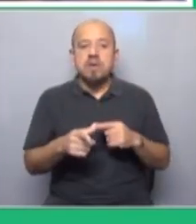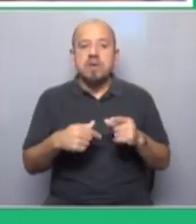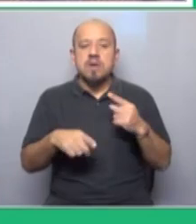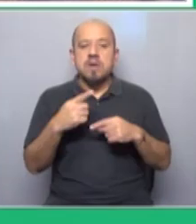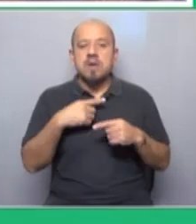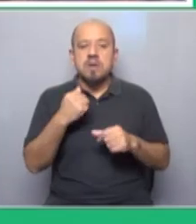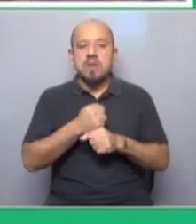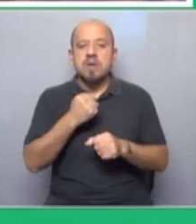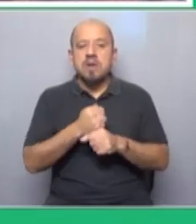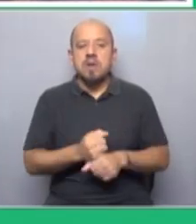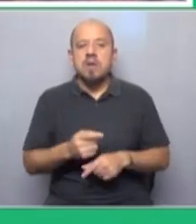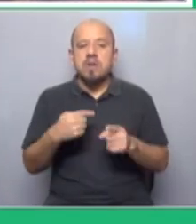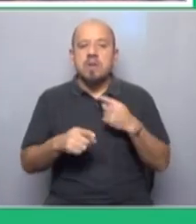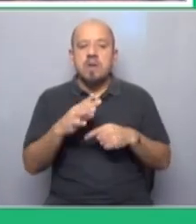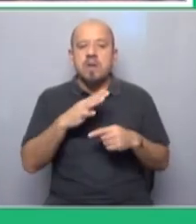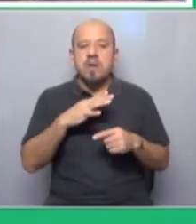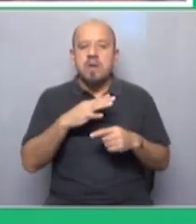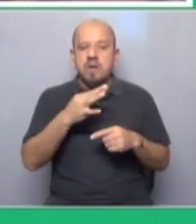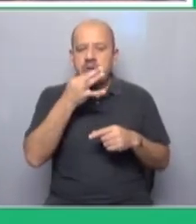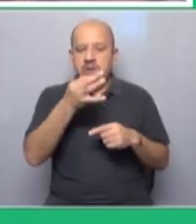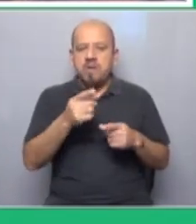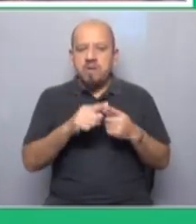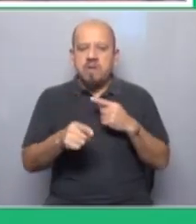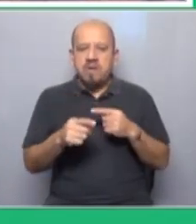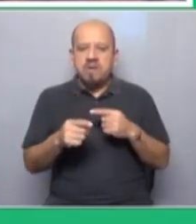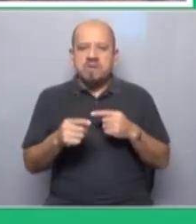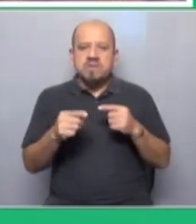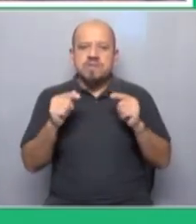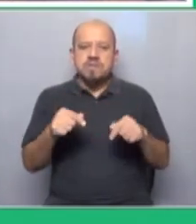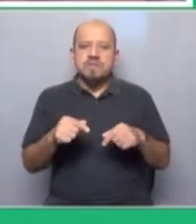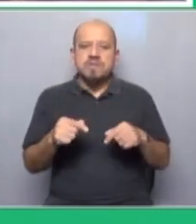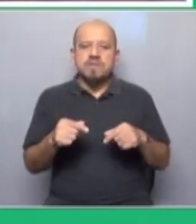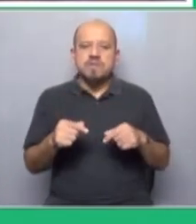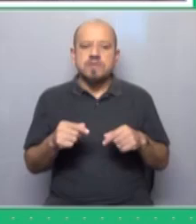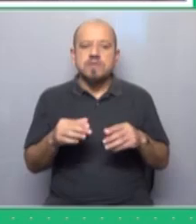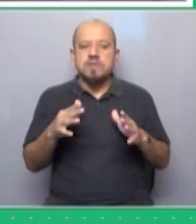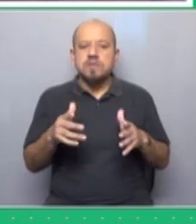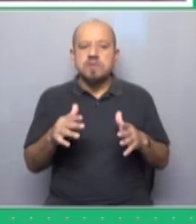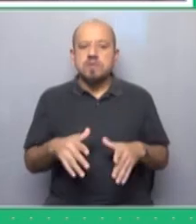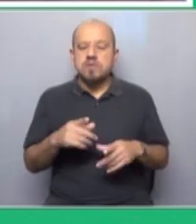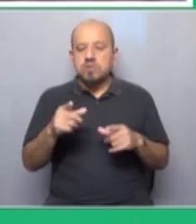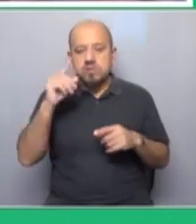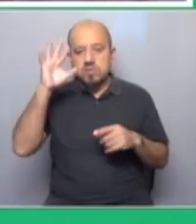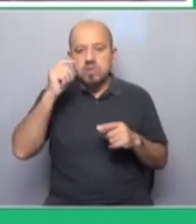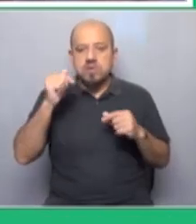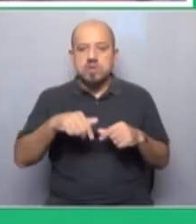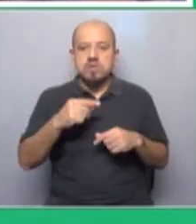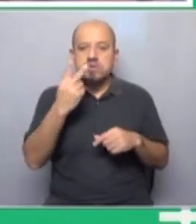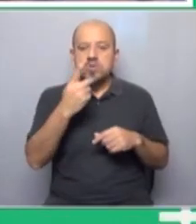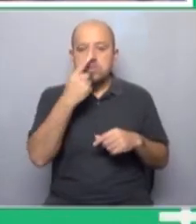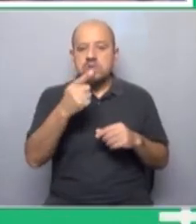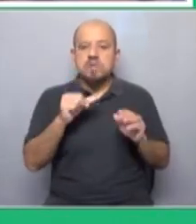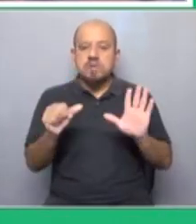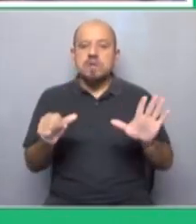clase obrera. Pero hay que decir una cosa también. Aquí, quizás no se acuerdan, pero aquí en 2006